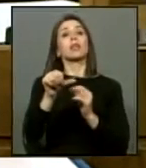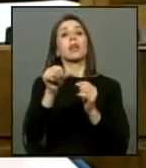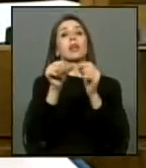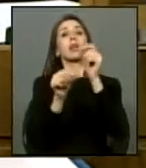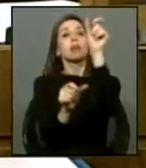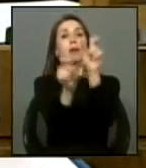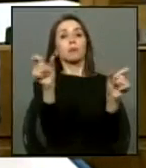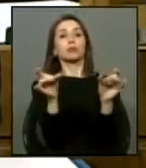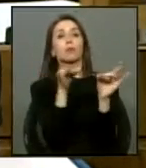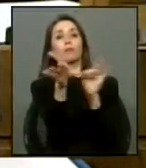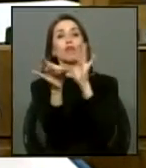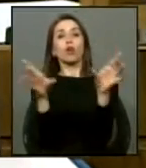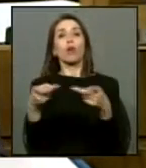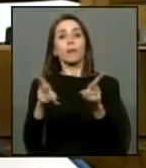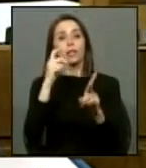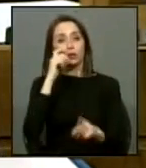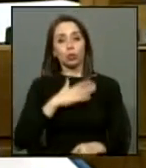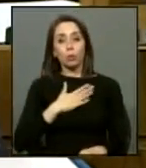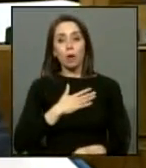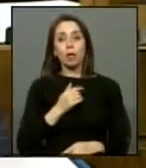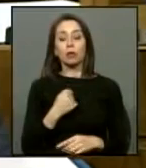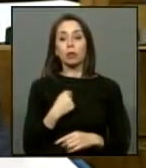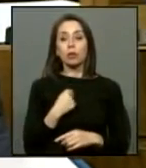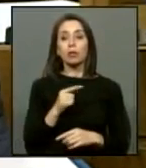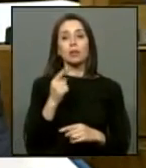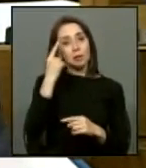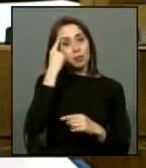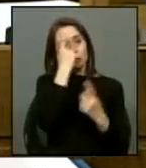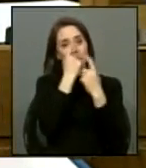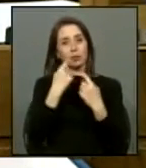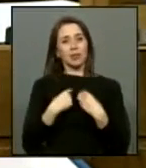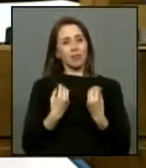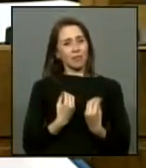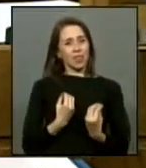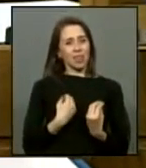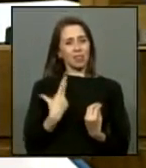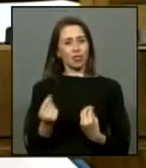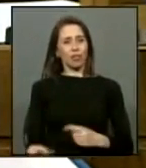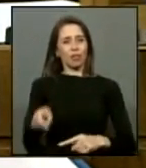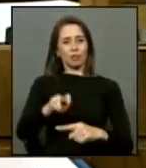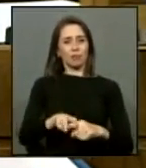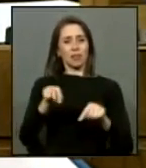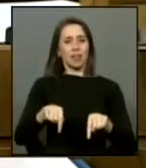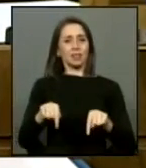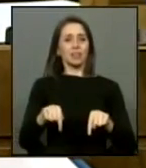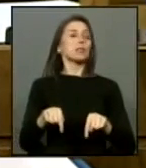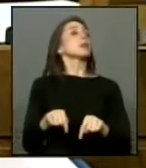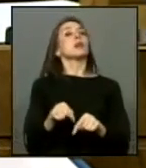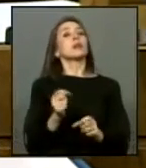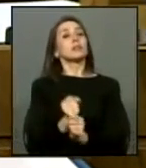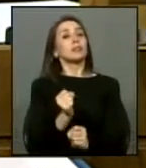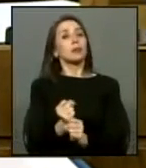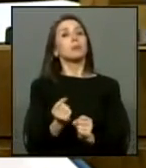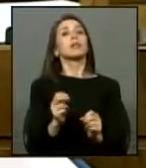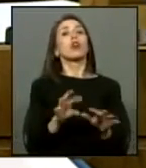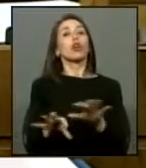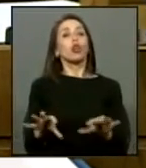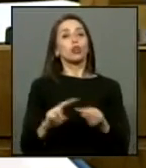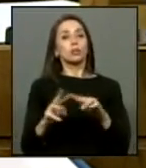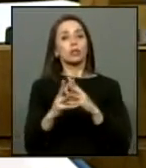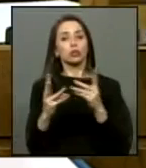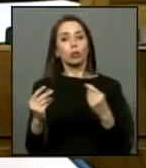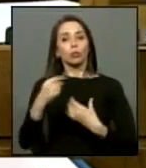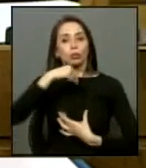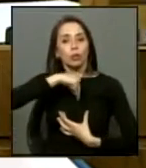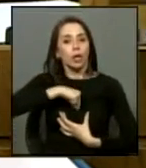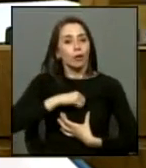y créanme que muchas veces estas cosas uno lo hace cuestionarse si es que está bien o no está bien dónde está pero las cosas hay que solucionarlas y arreglarlas desde adentro